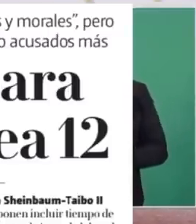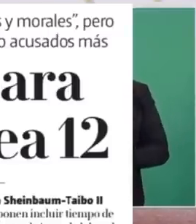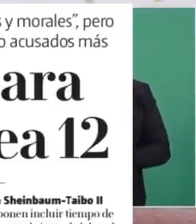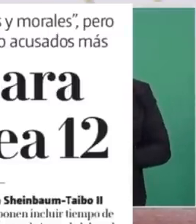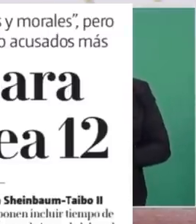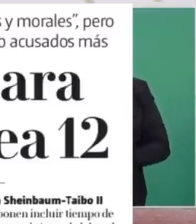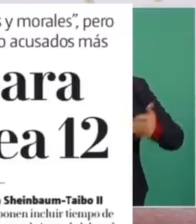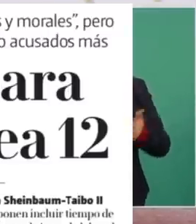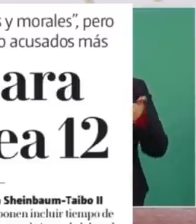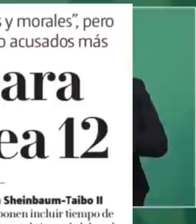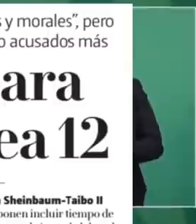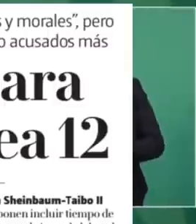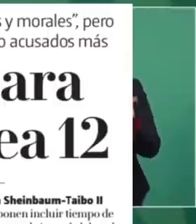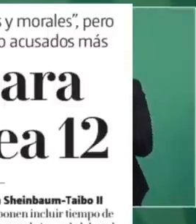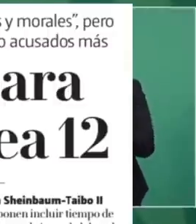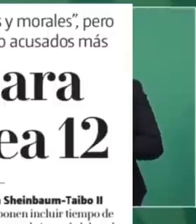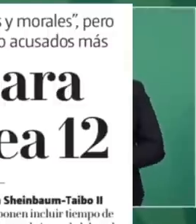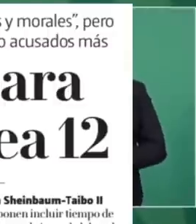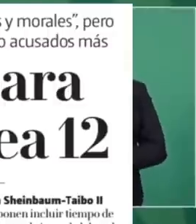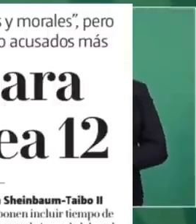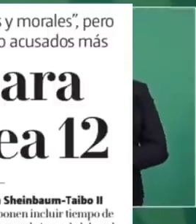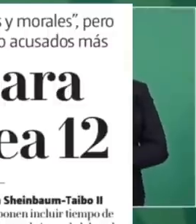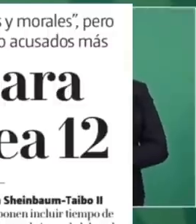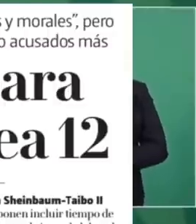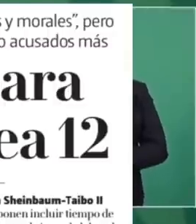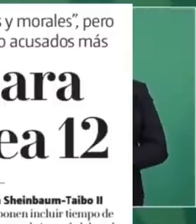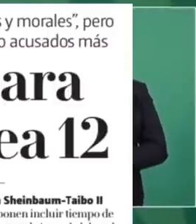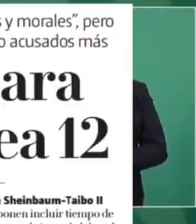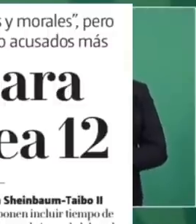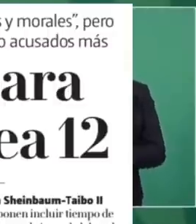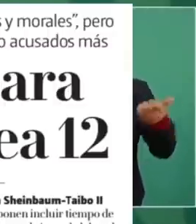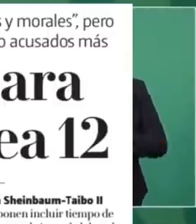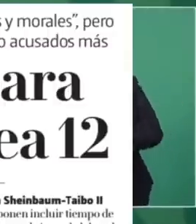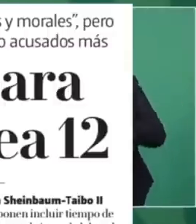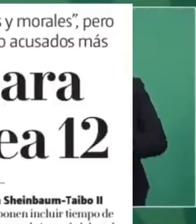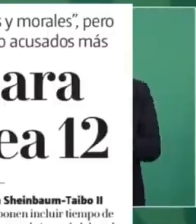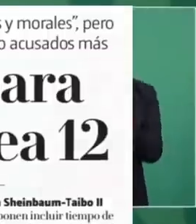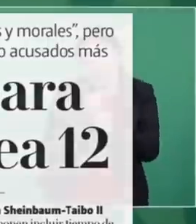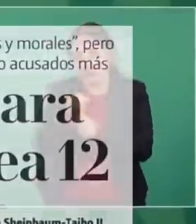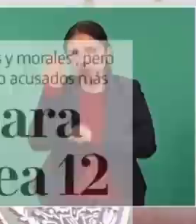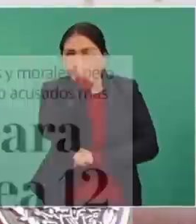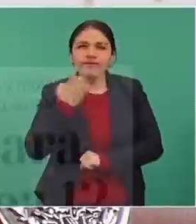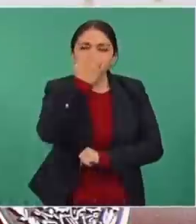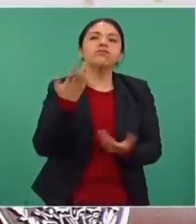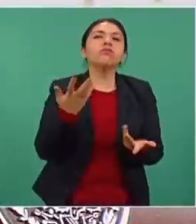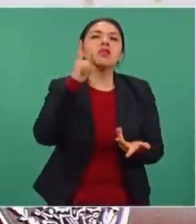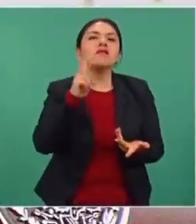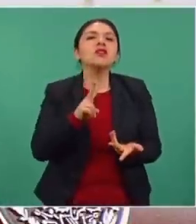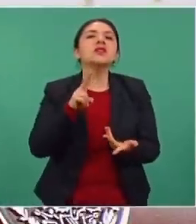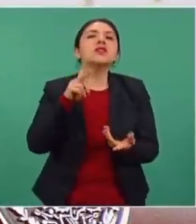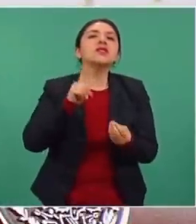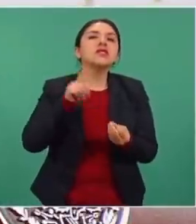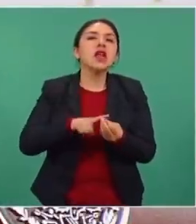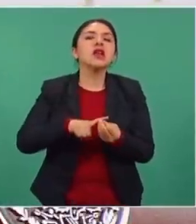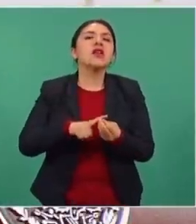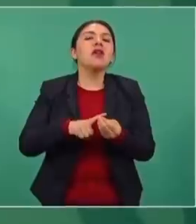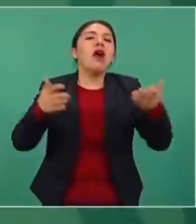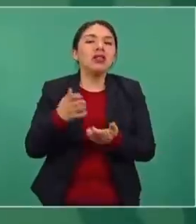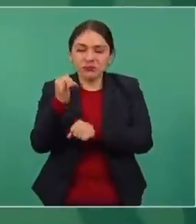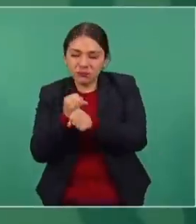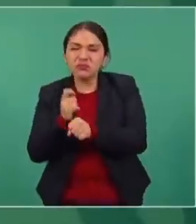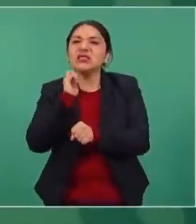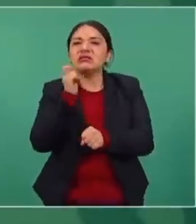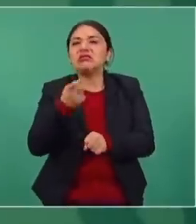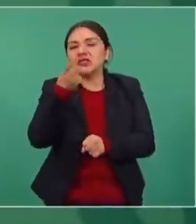Claudia Schembro y ellos son los que están sacando estos resultados